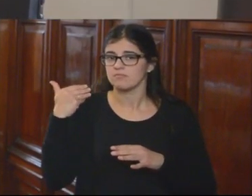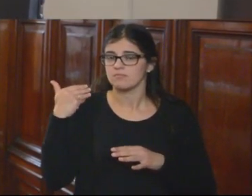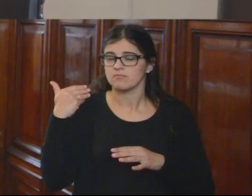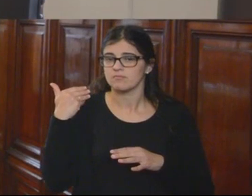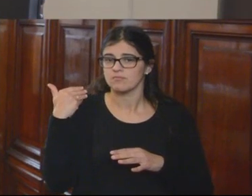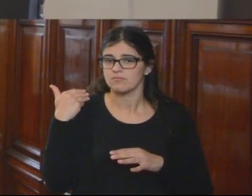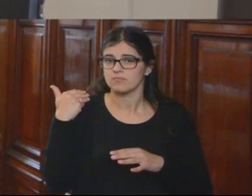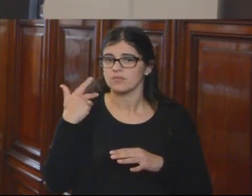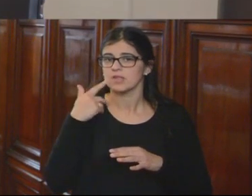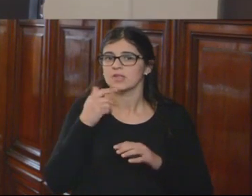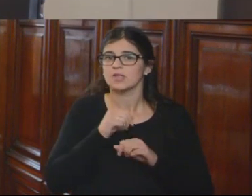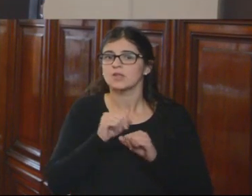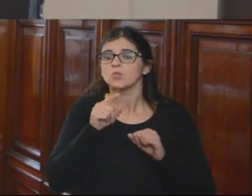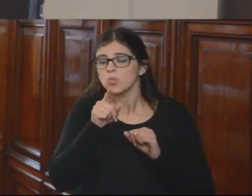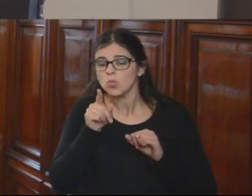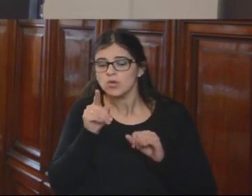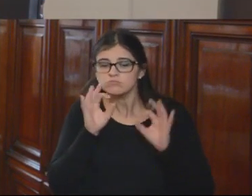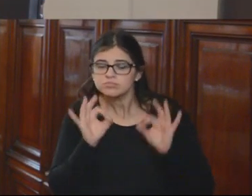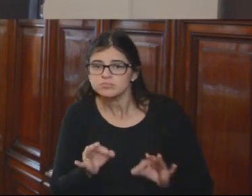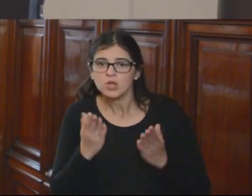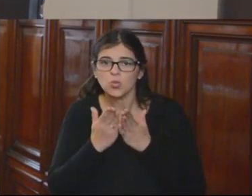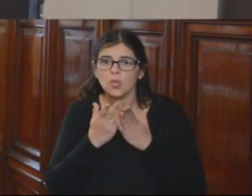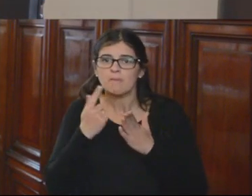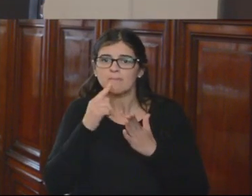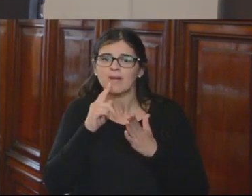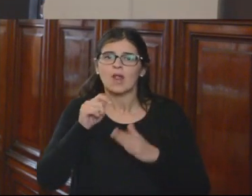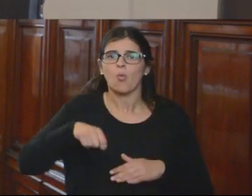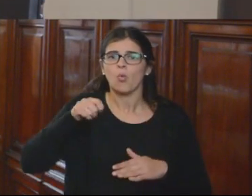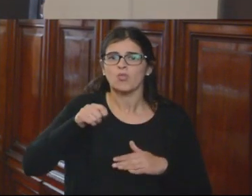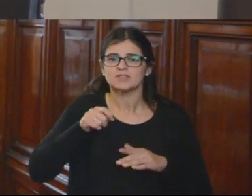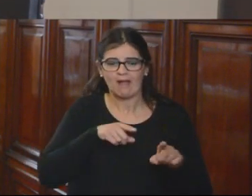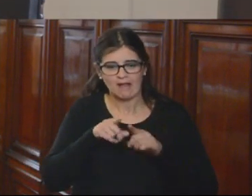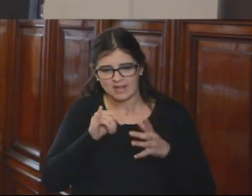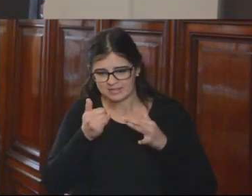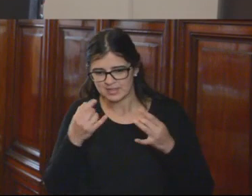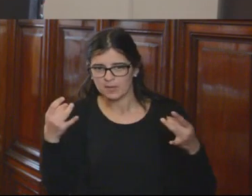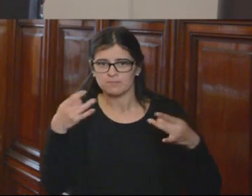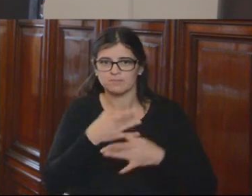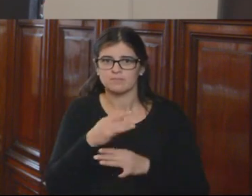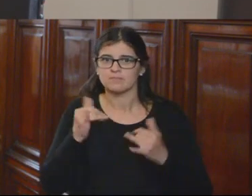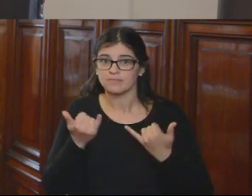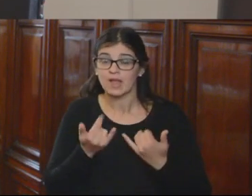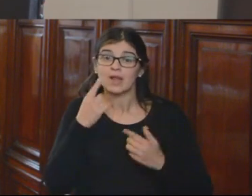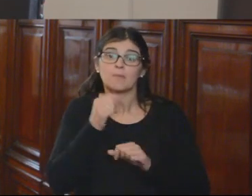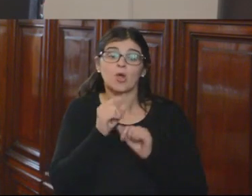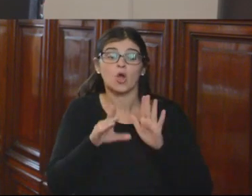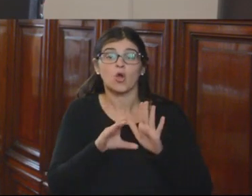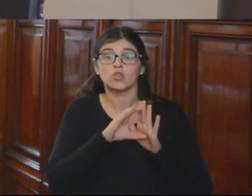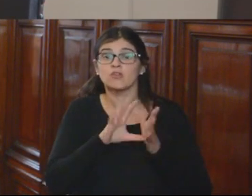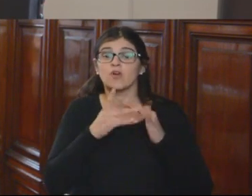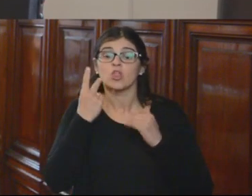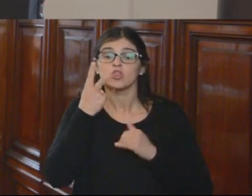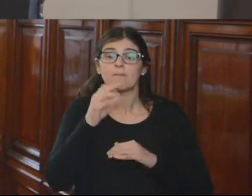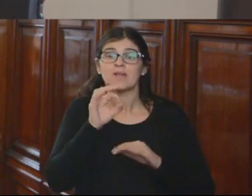completaron sus estudios para entrar a la carrera judicial y teniendo en cuenta que la Constitución es del año